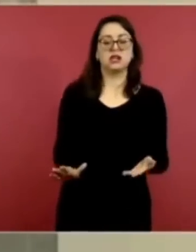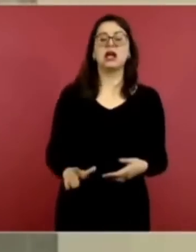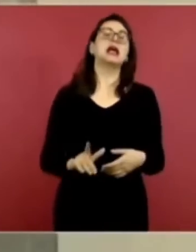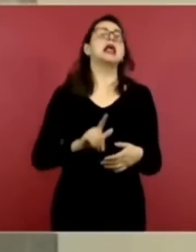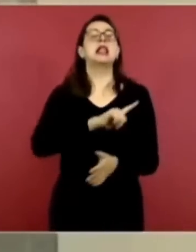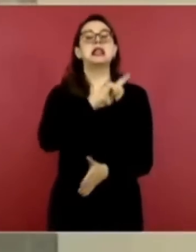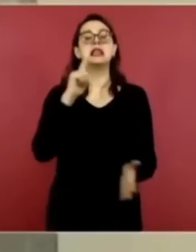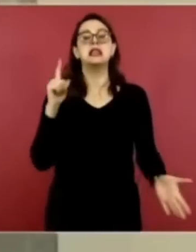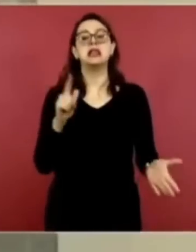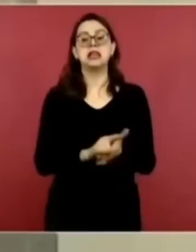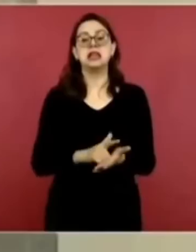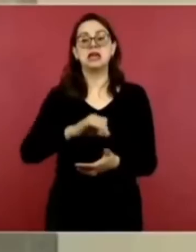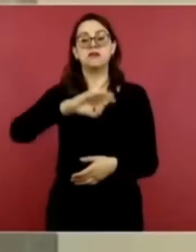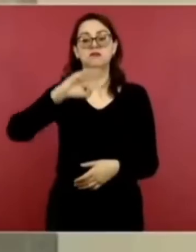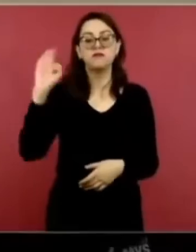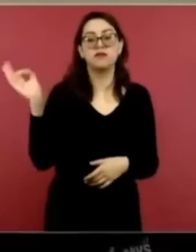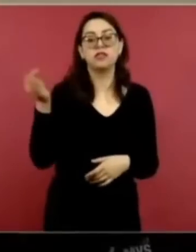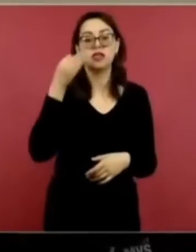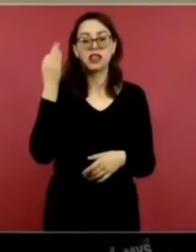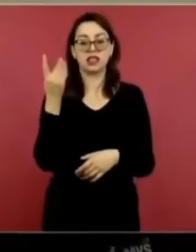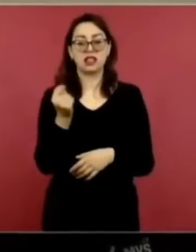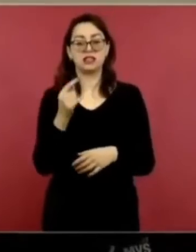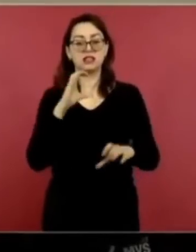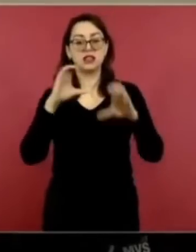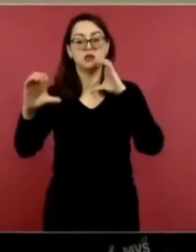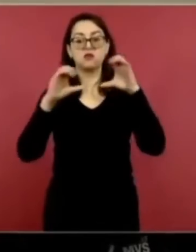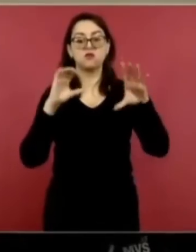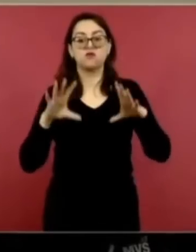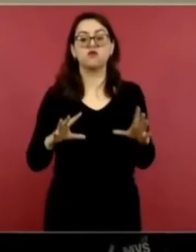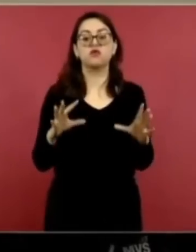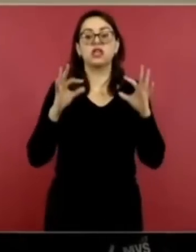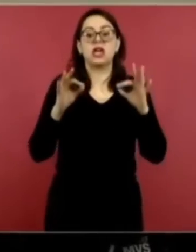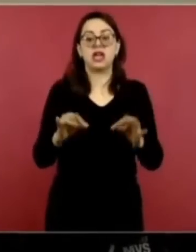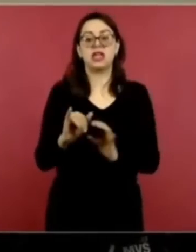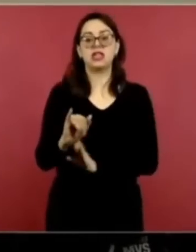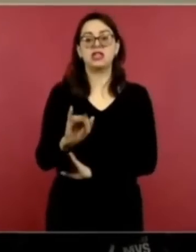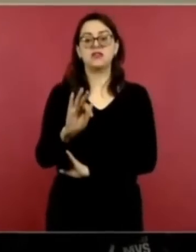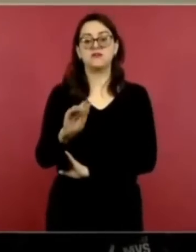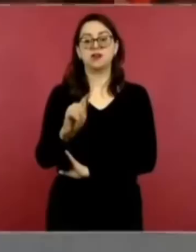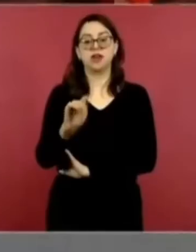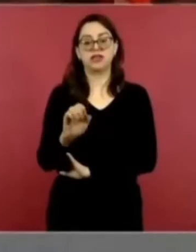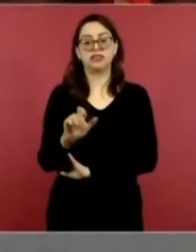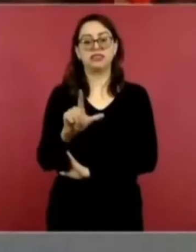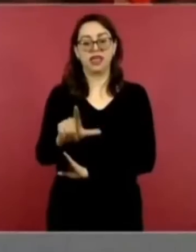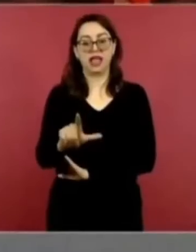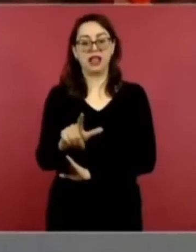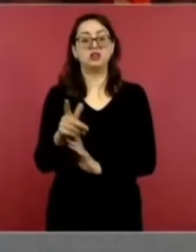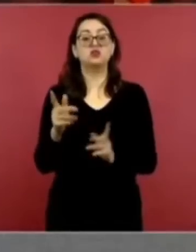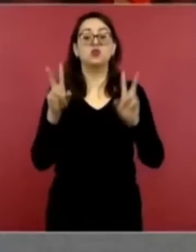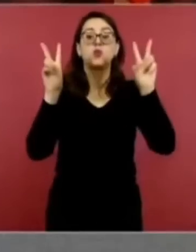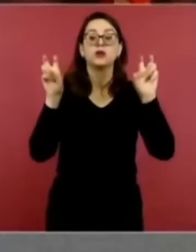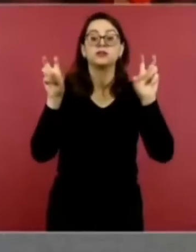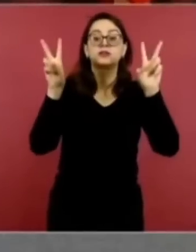de telecomunicaciones creó el instituto federal de telecomunicaciones para evitar el monopolio